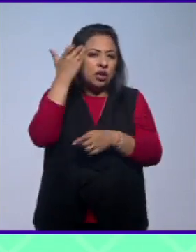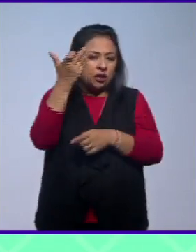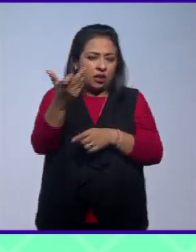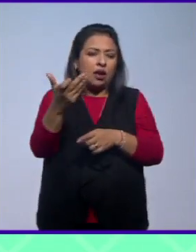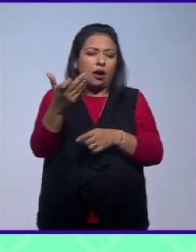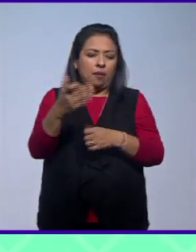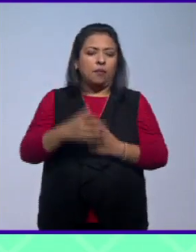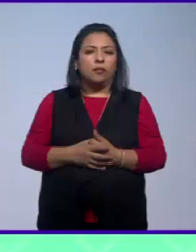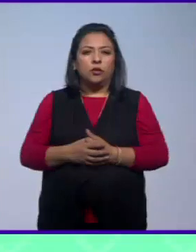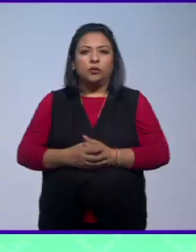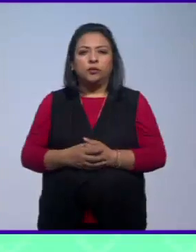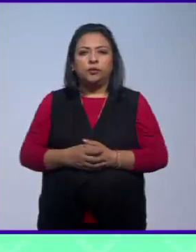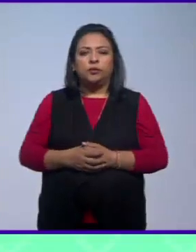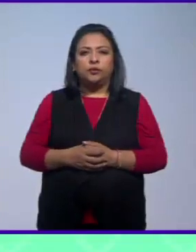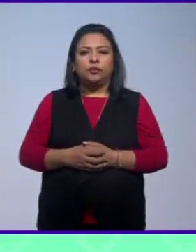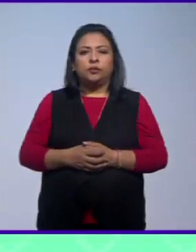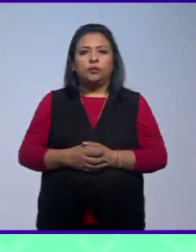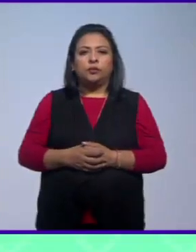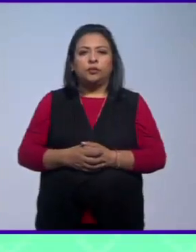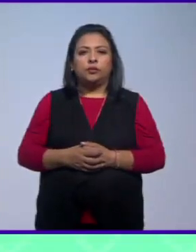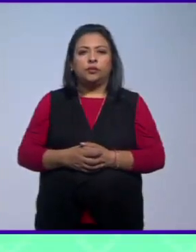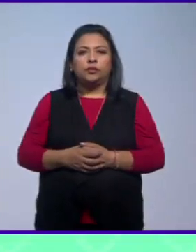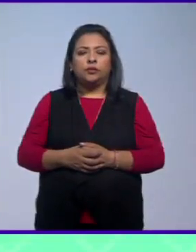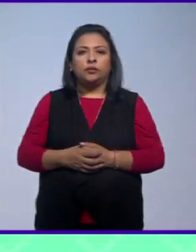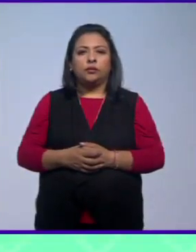esta tímbrica El